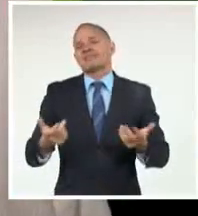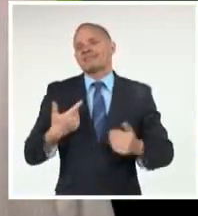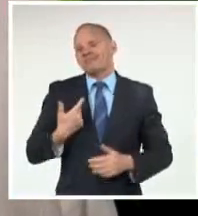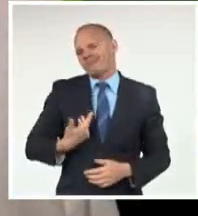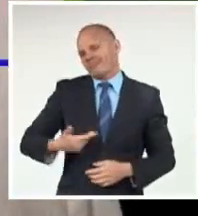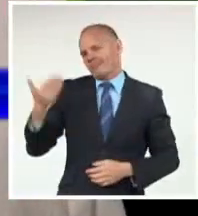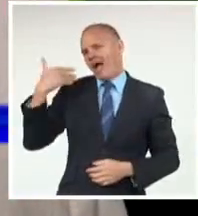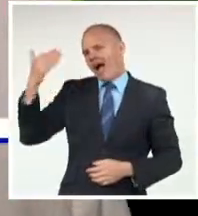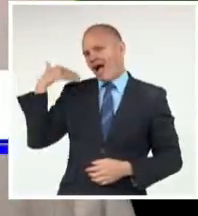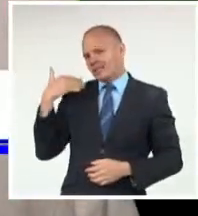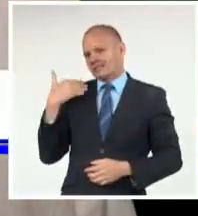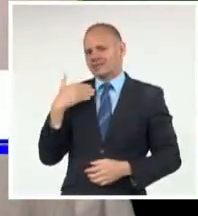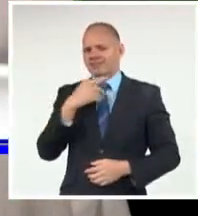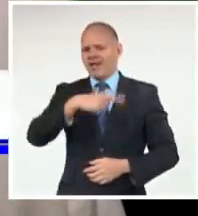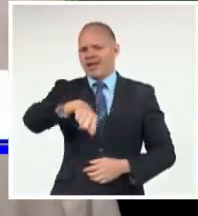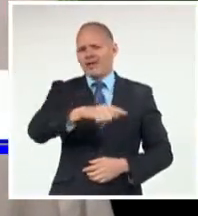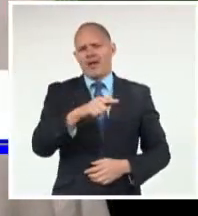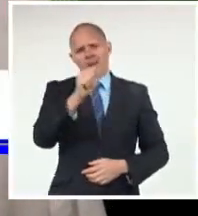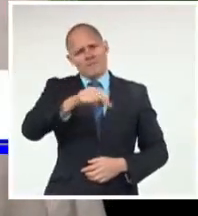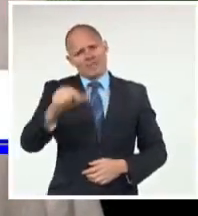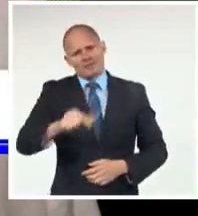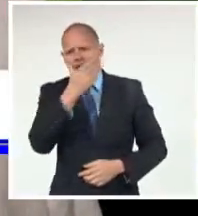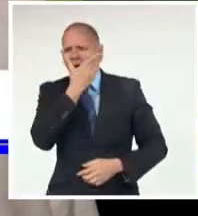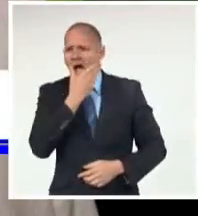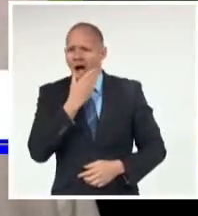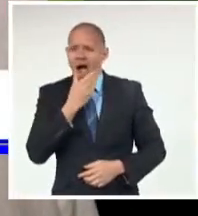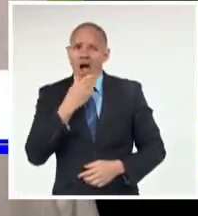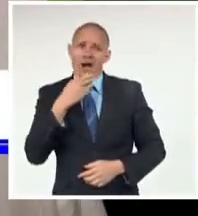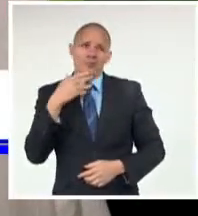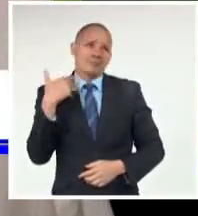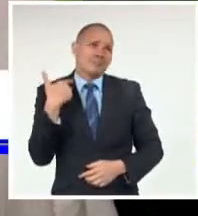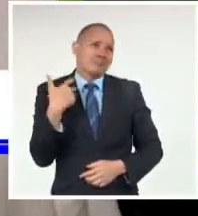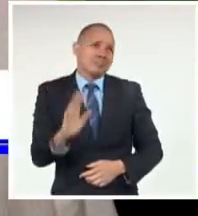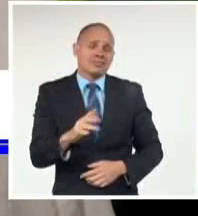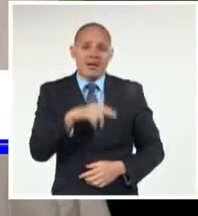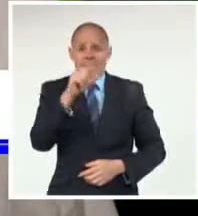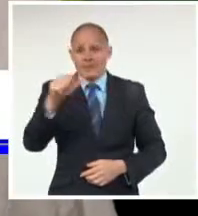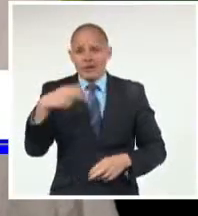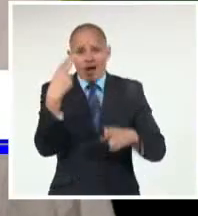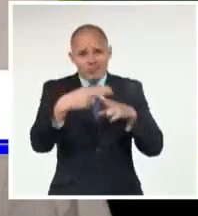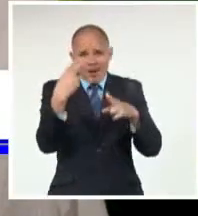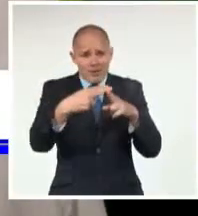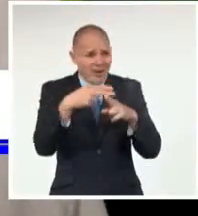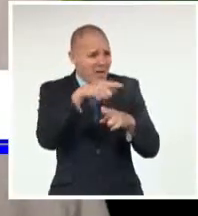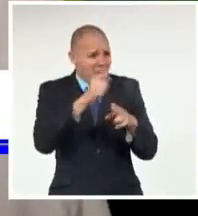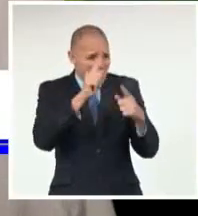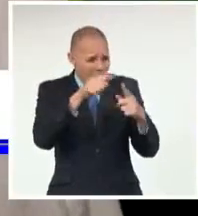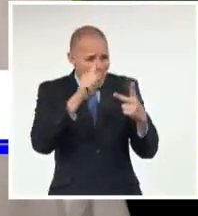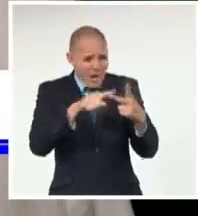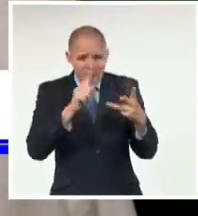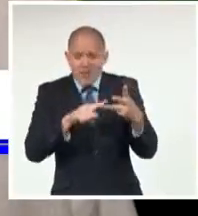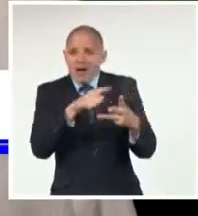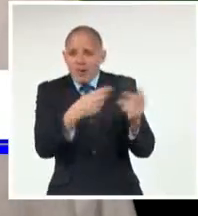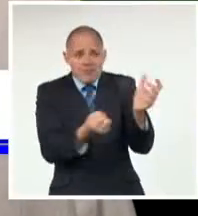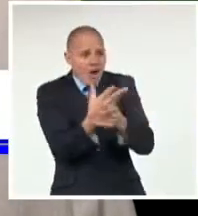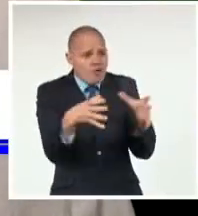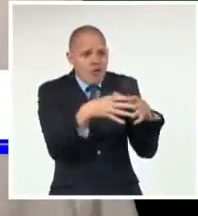fueron muy productivos Que estaban Rolly Haciendo el Rolly Hub Después hicieron Los constructores